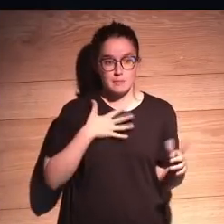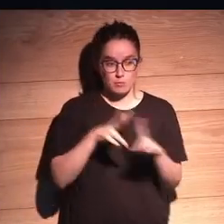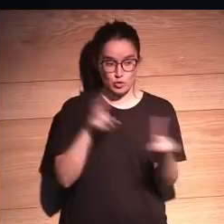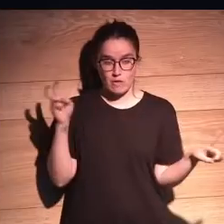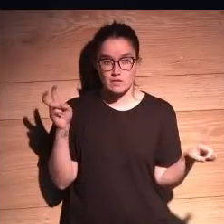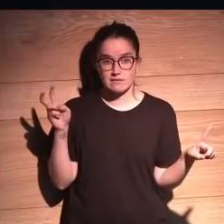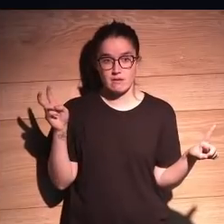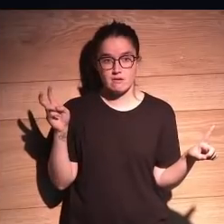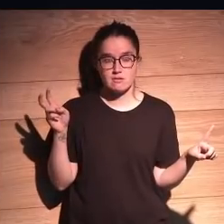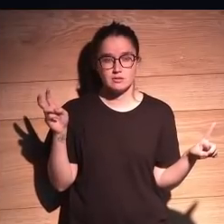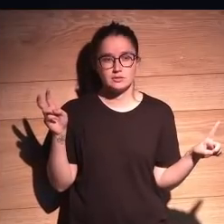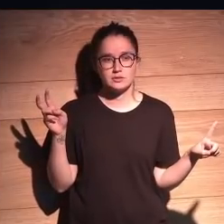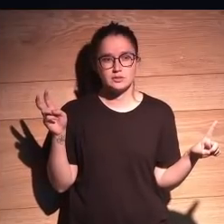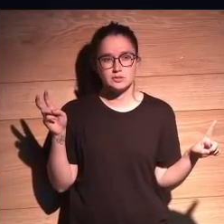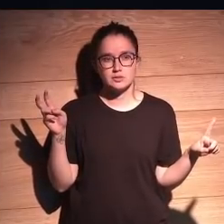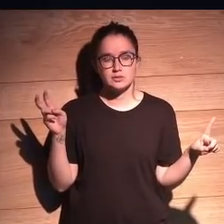mi punto de vista,